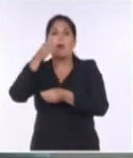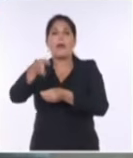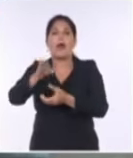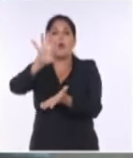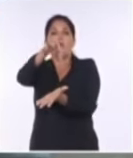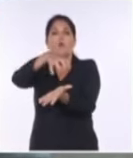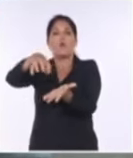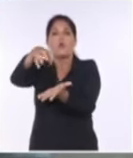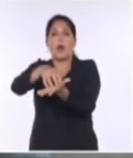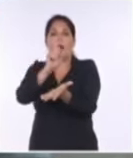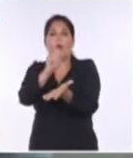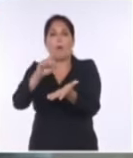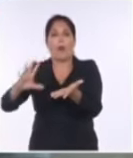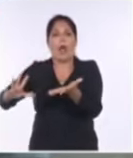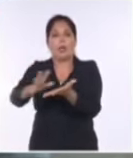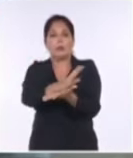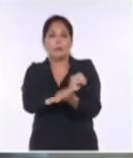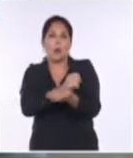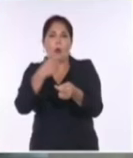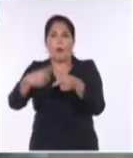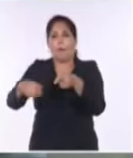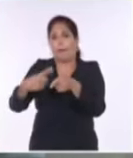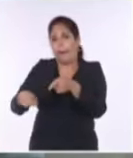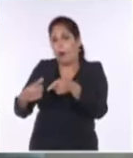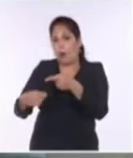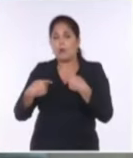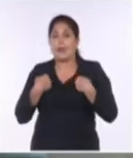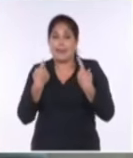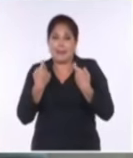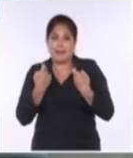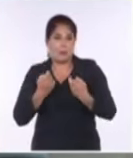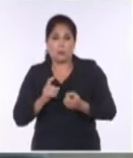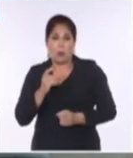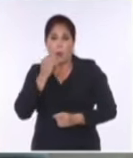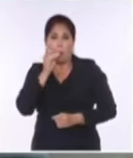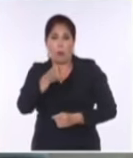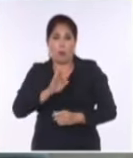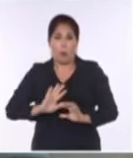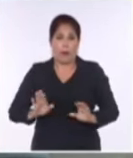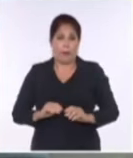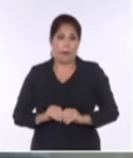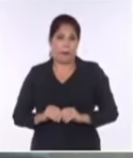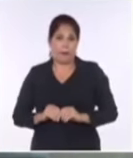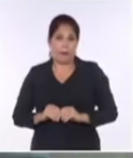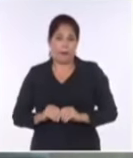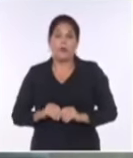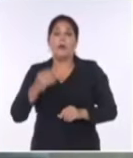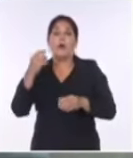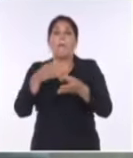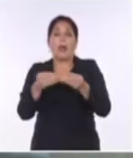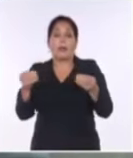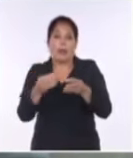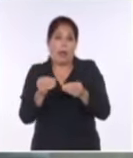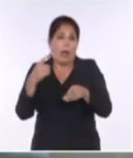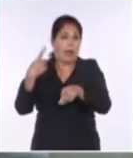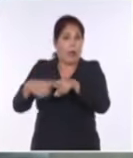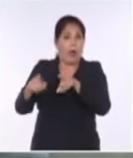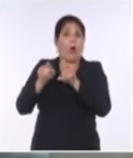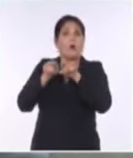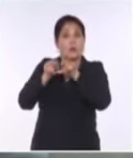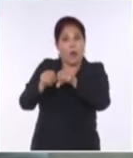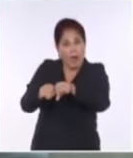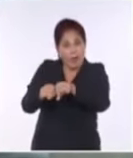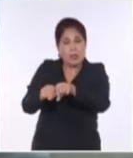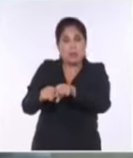y comprar los insumos, materias primas y cosas que se necesitan. Algunas materias primas e insumos todavía están disponibles,